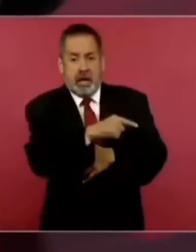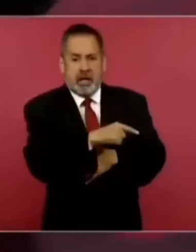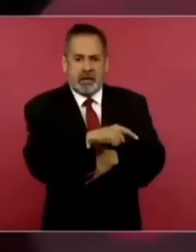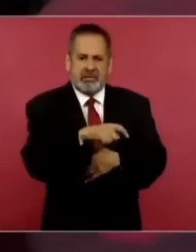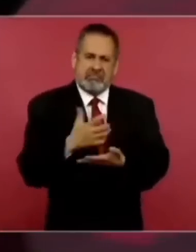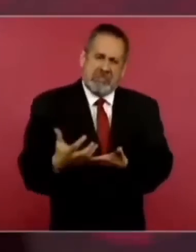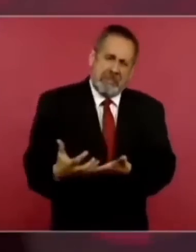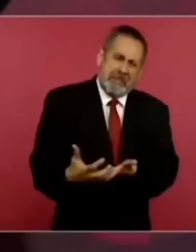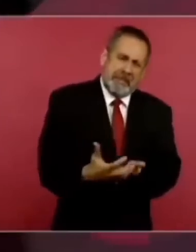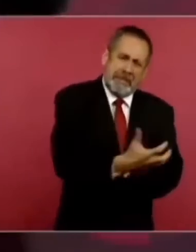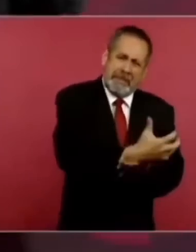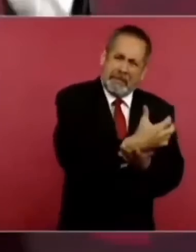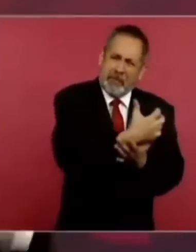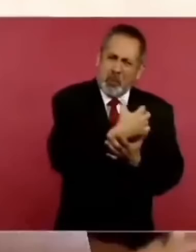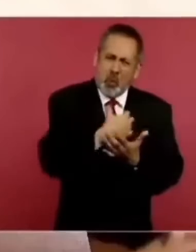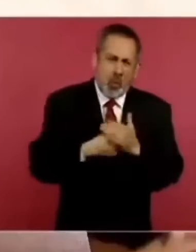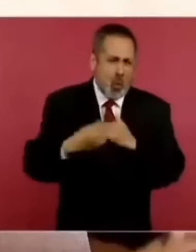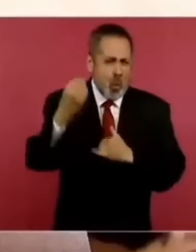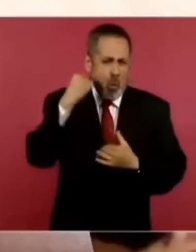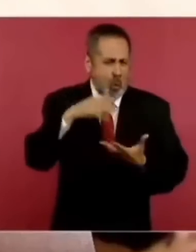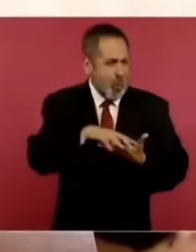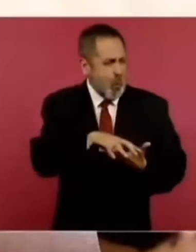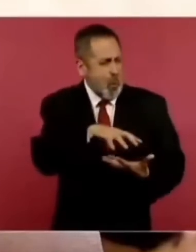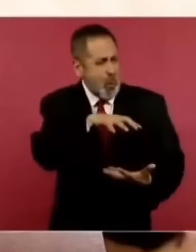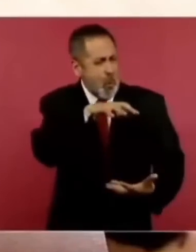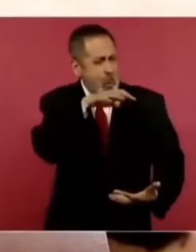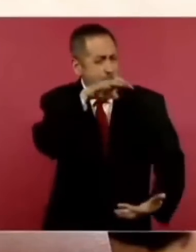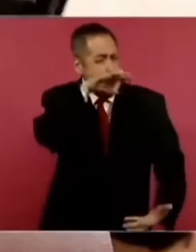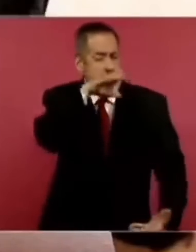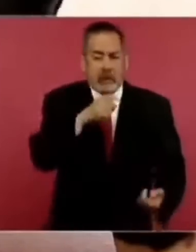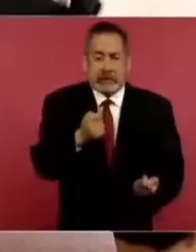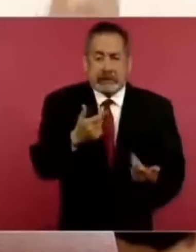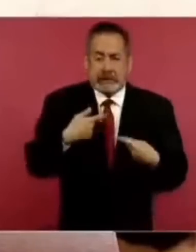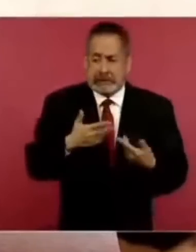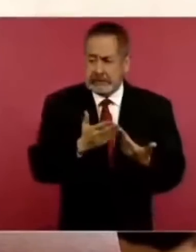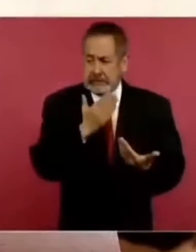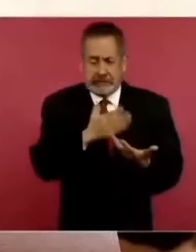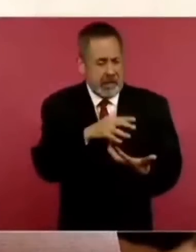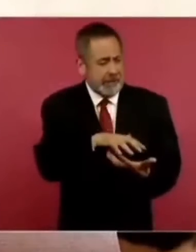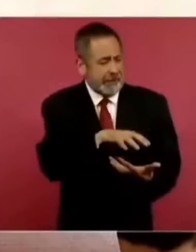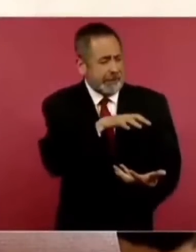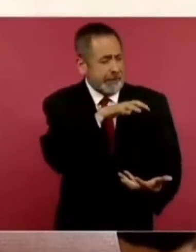en unas cuantas manos. Insultante.